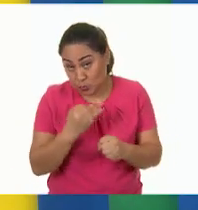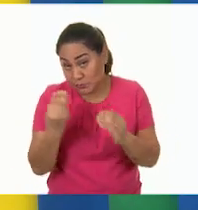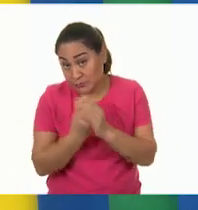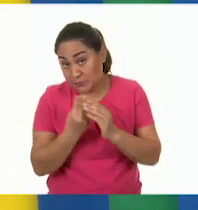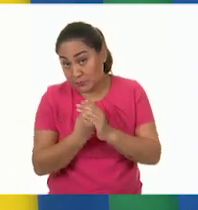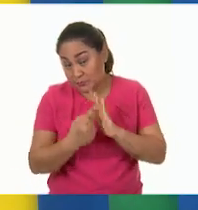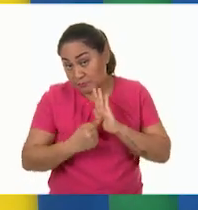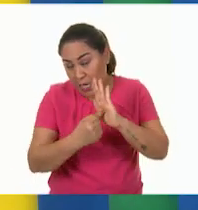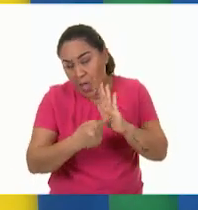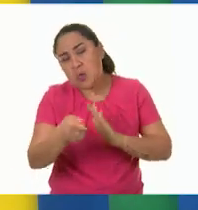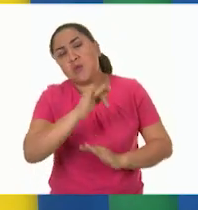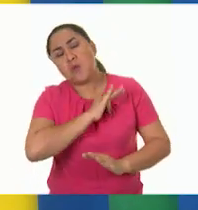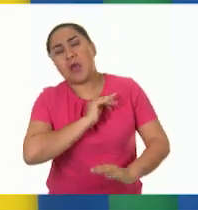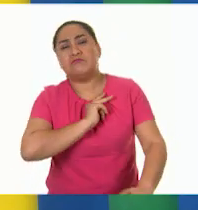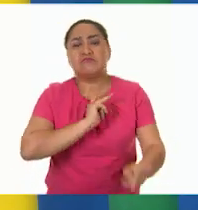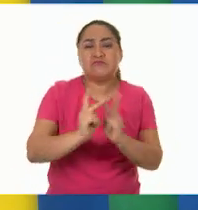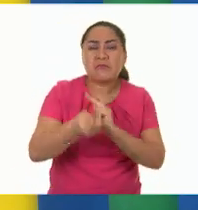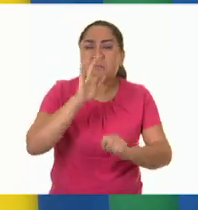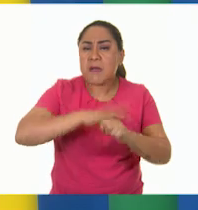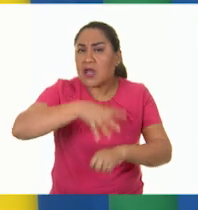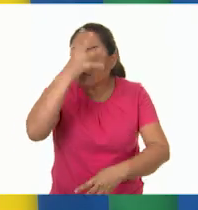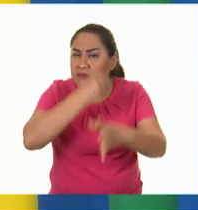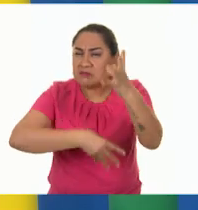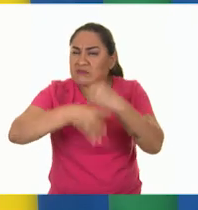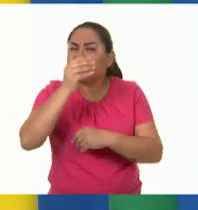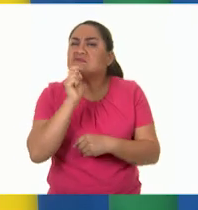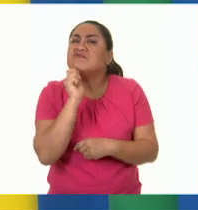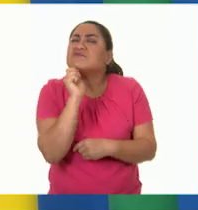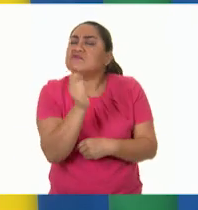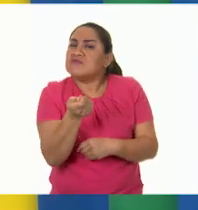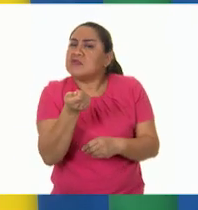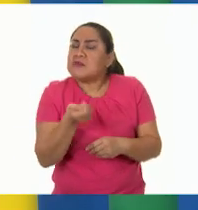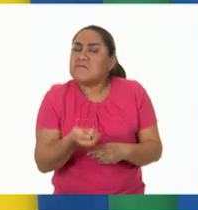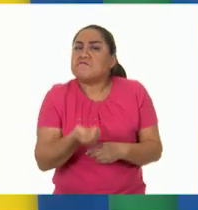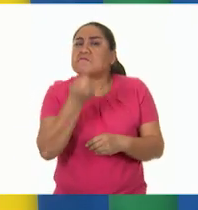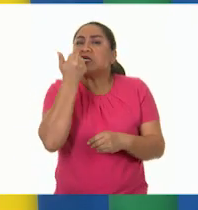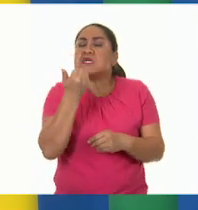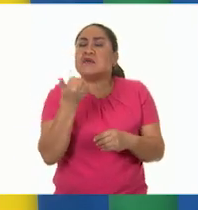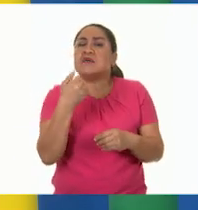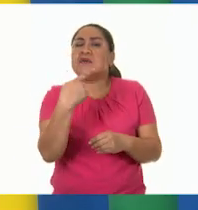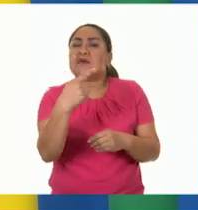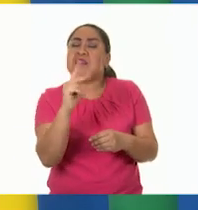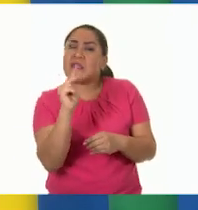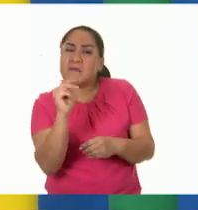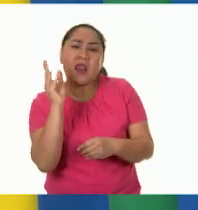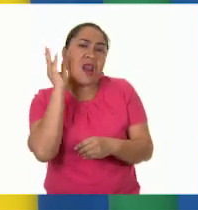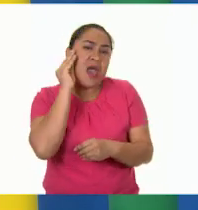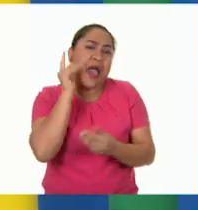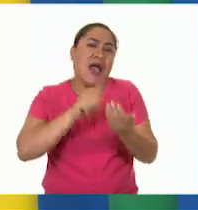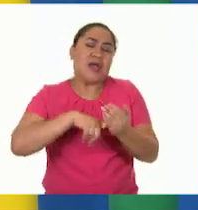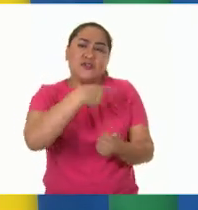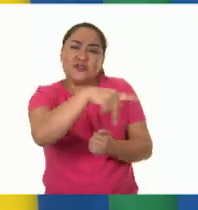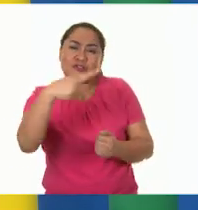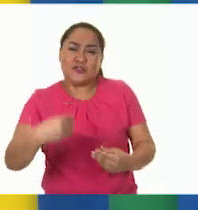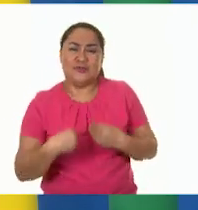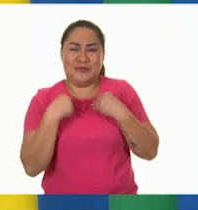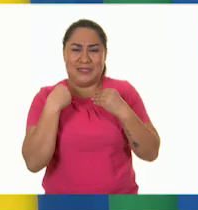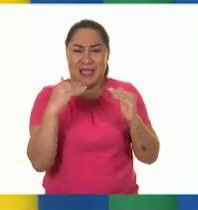partir de esto podrán conversar y aprender muchísimo más sobre cómo se dio este proceso en sus comunidades. Sobre todo, platiquen con sus